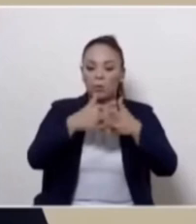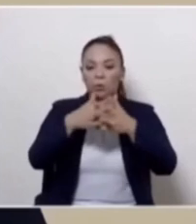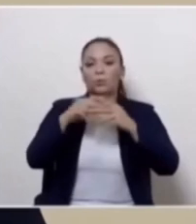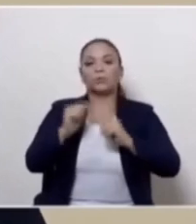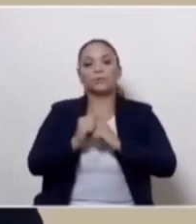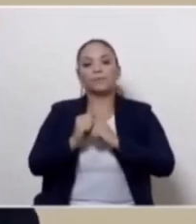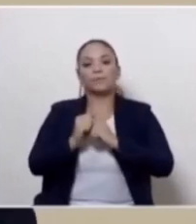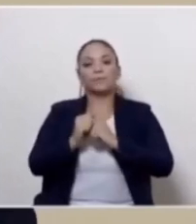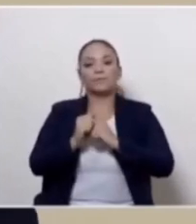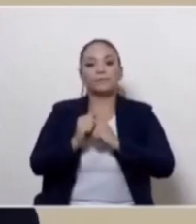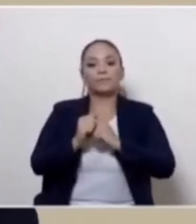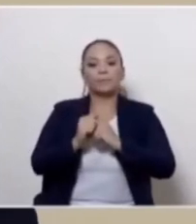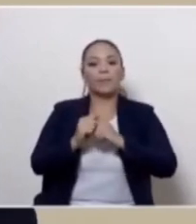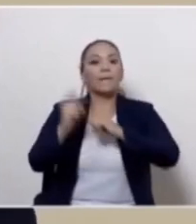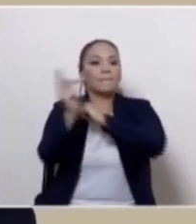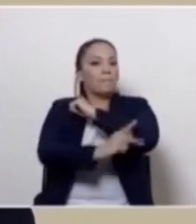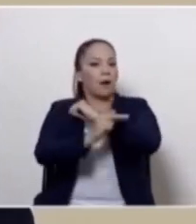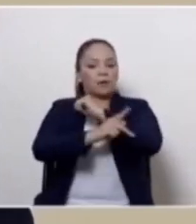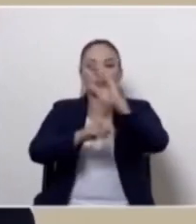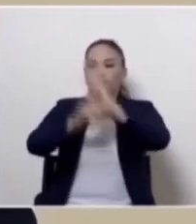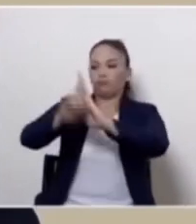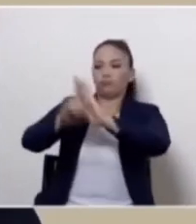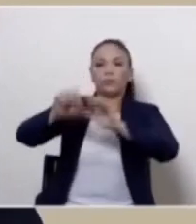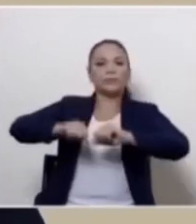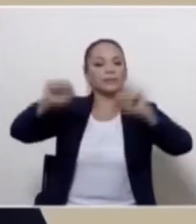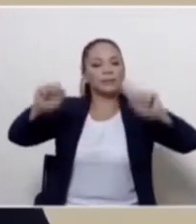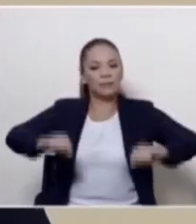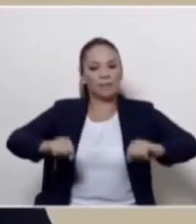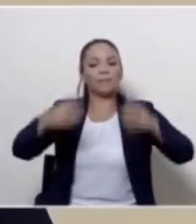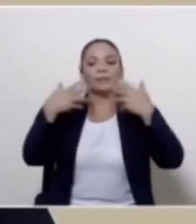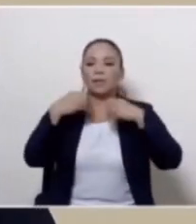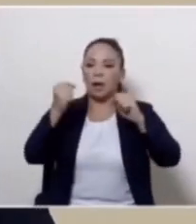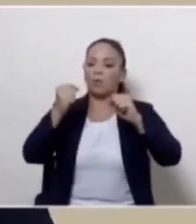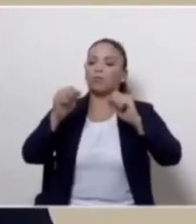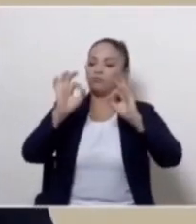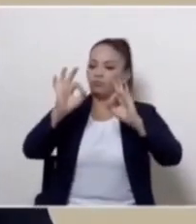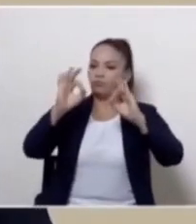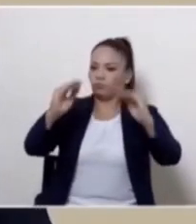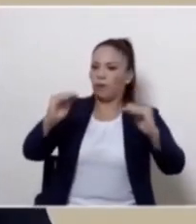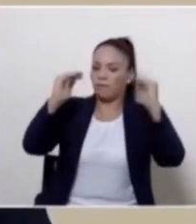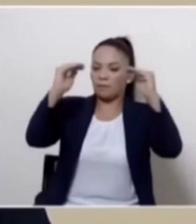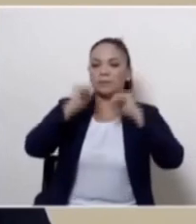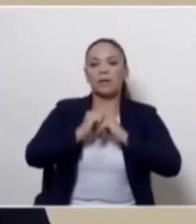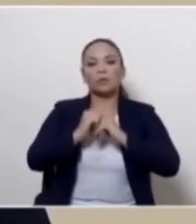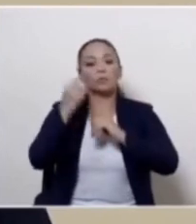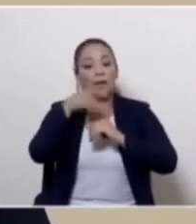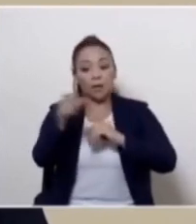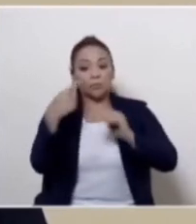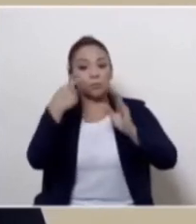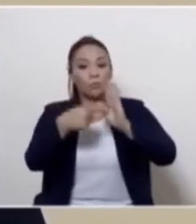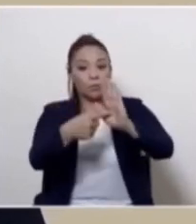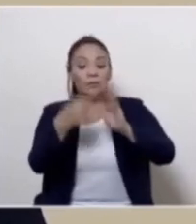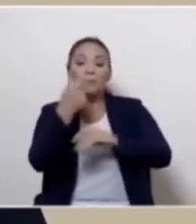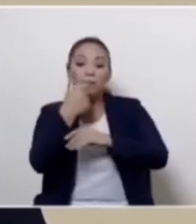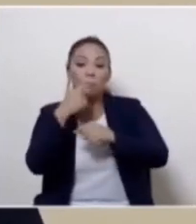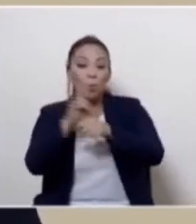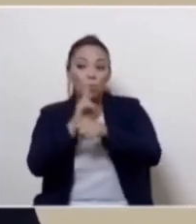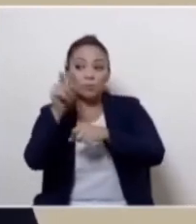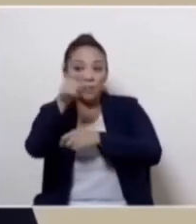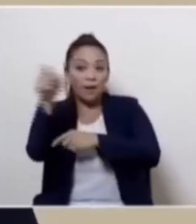países más desarrollados con sistemas de salud avanzados, demuestra que un medicamento se puede usar allá,